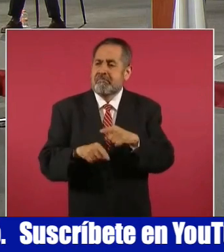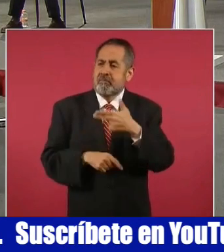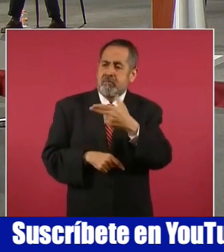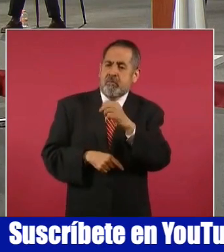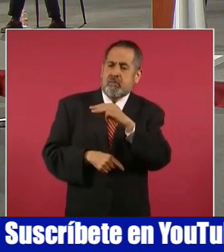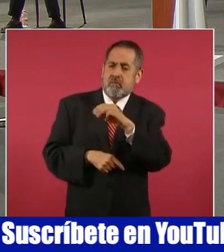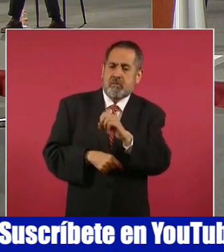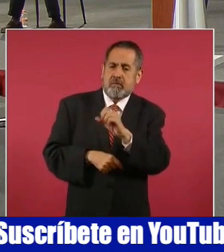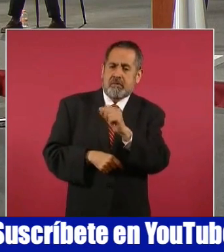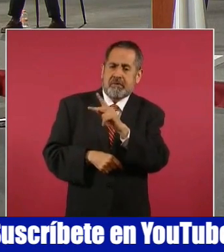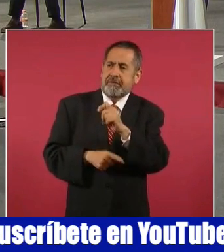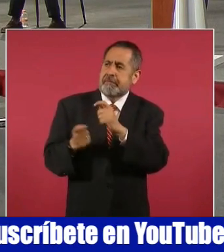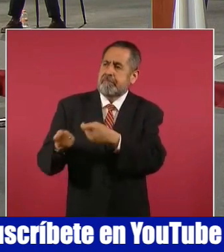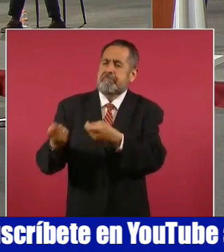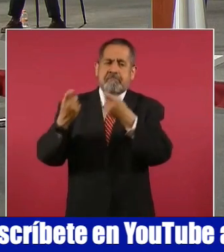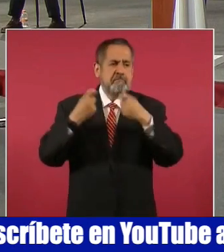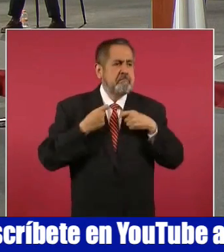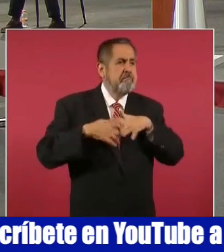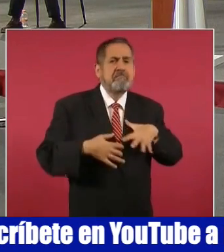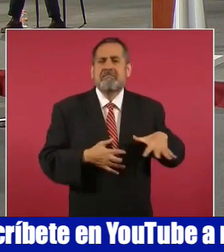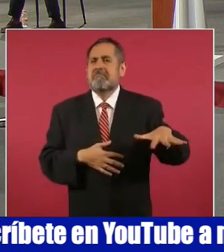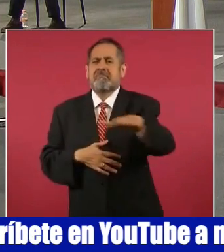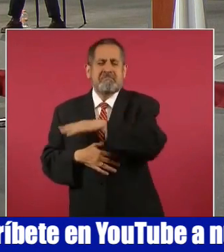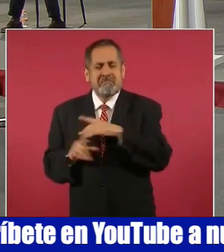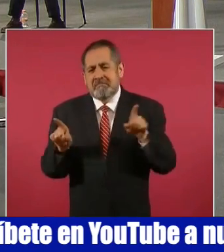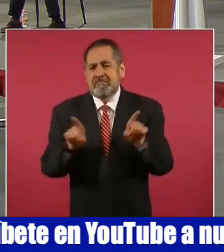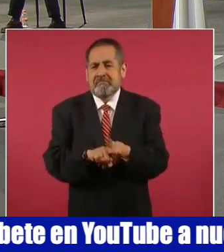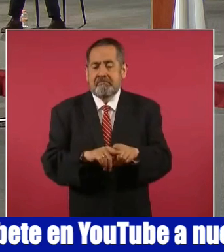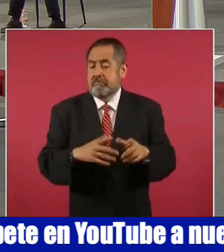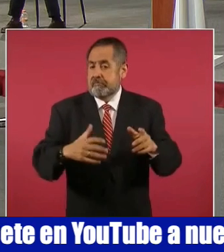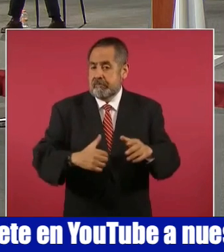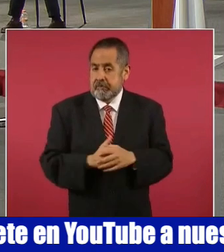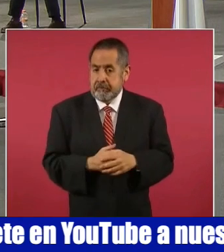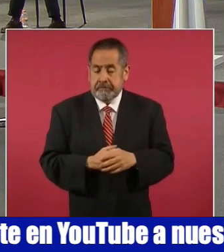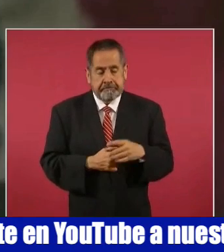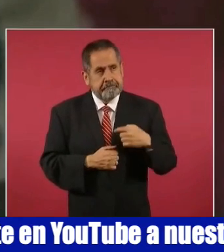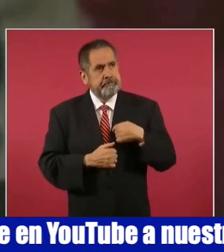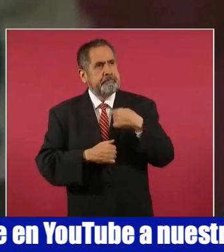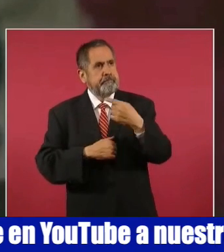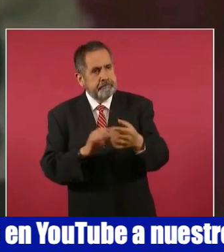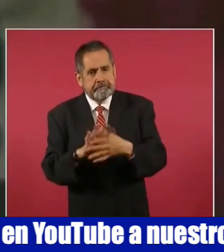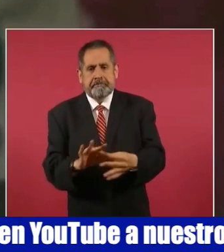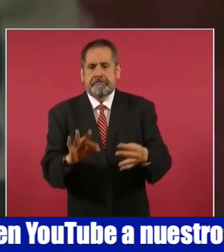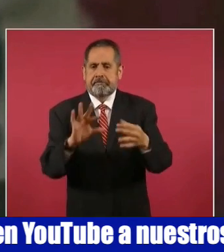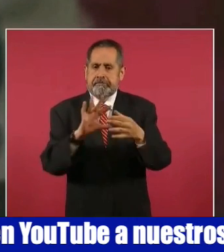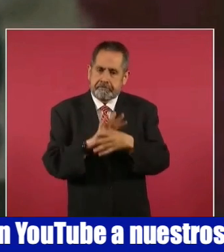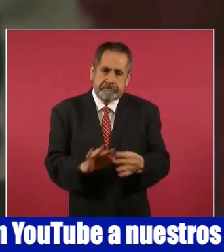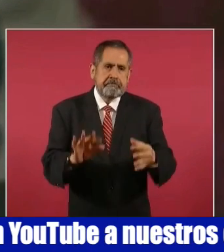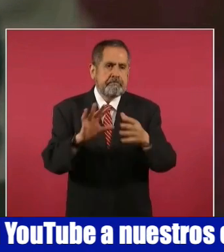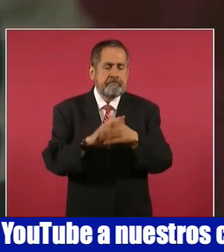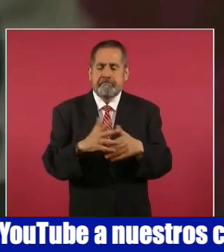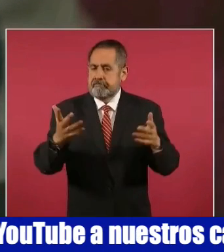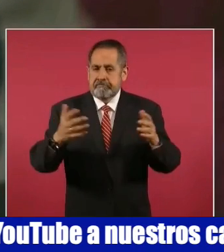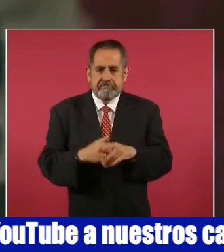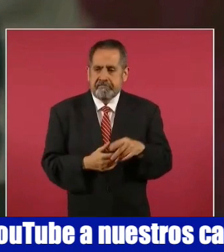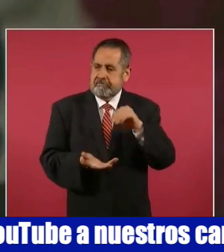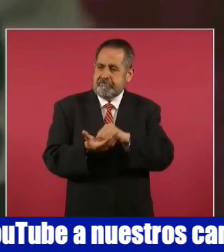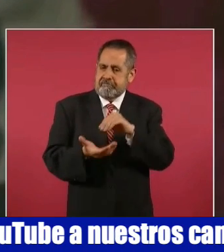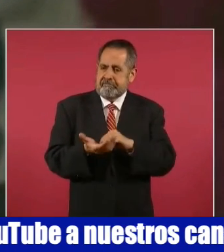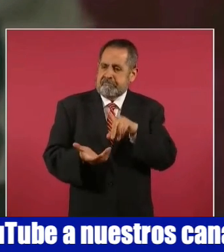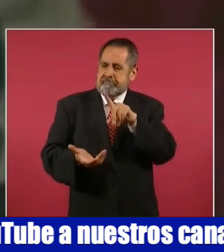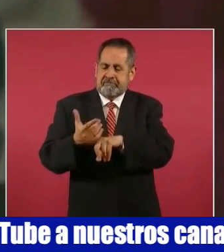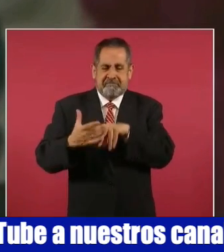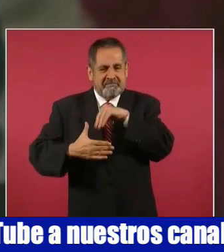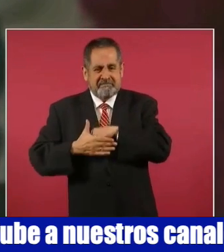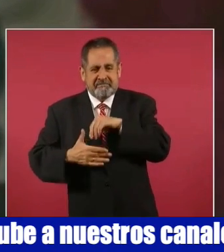Sin embargo, por más que se ha explicado el punto, el racismo vive con insidia